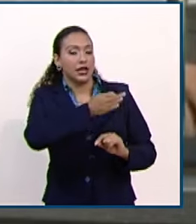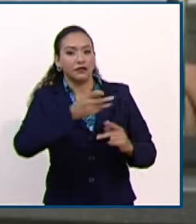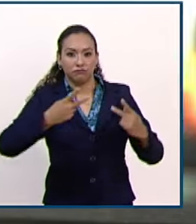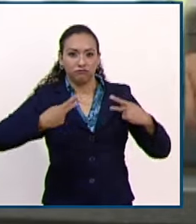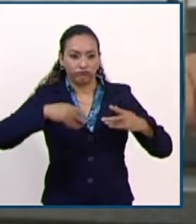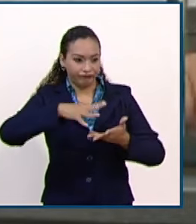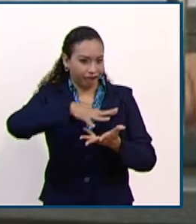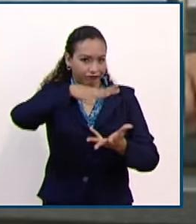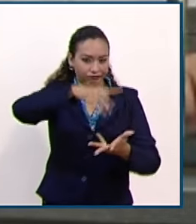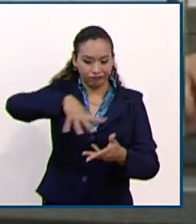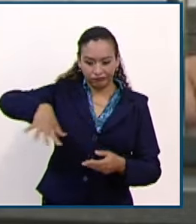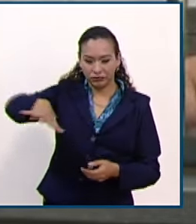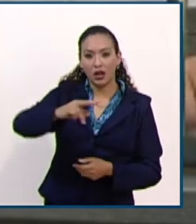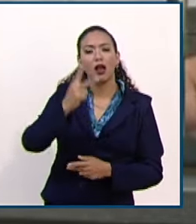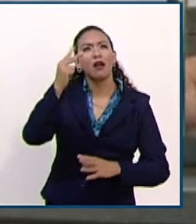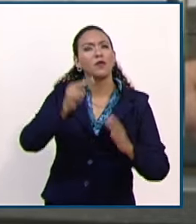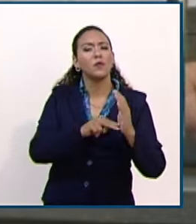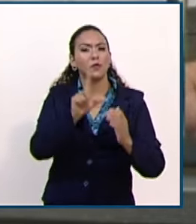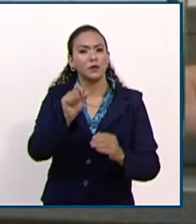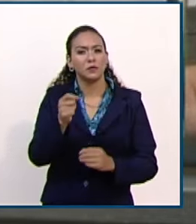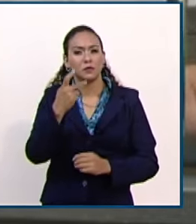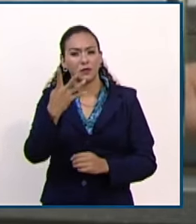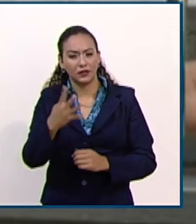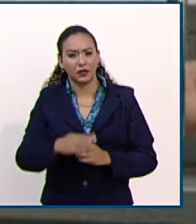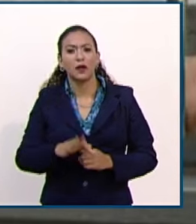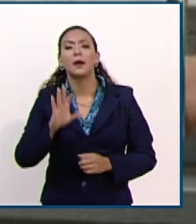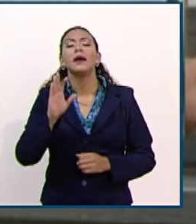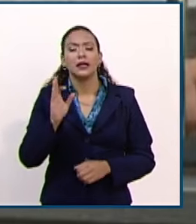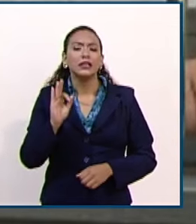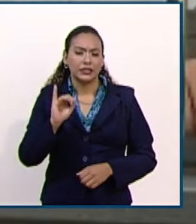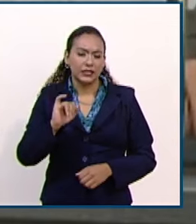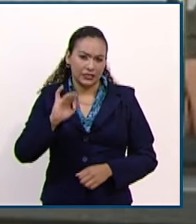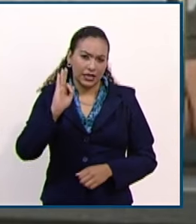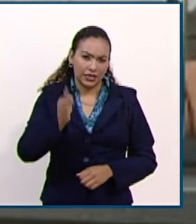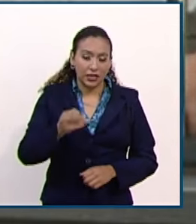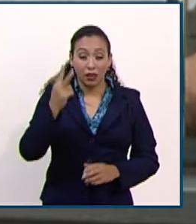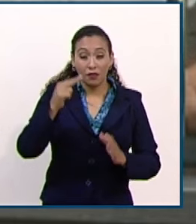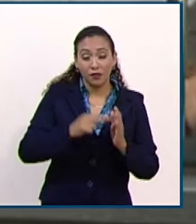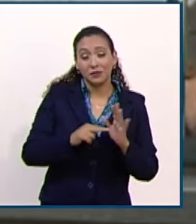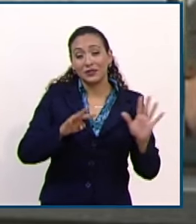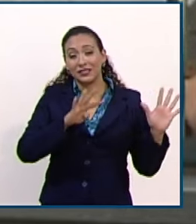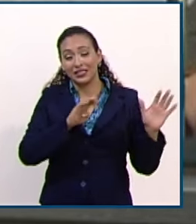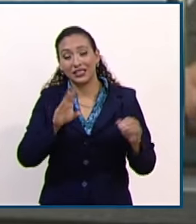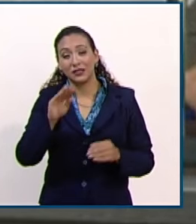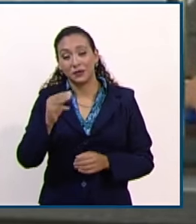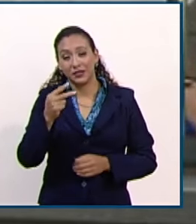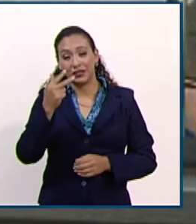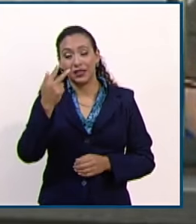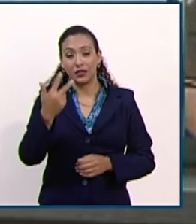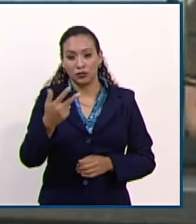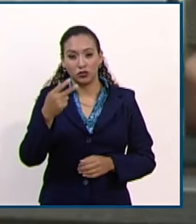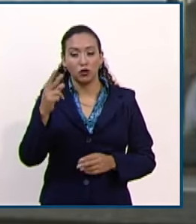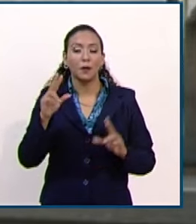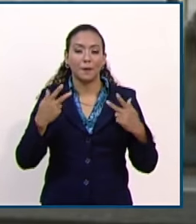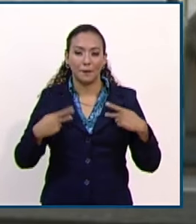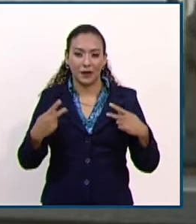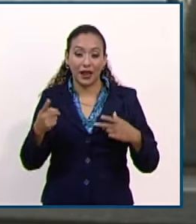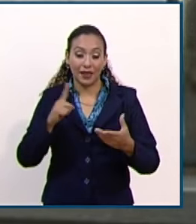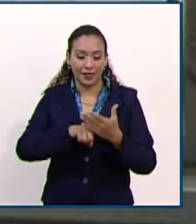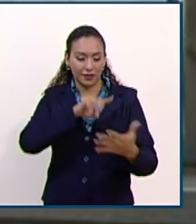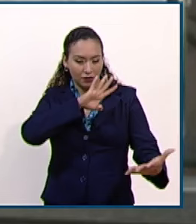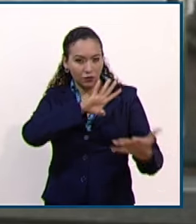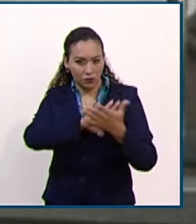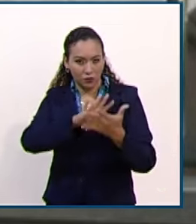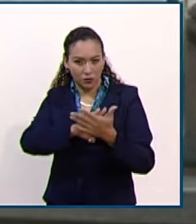del pleno. En el 2024 se va a permitir que 32.798 personas en centros penitenciarios